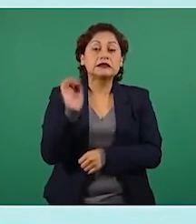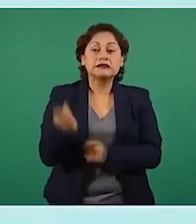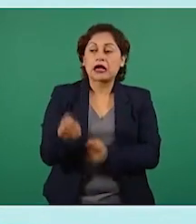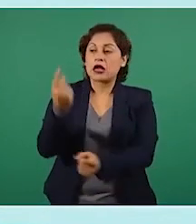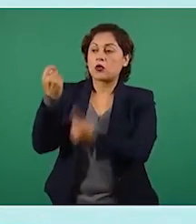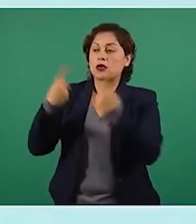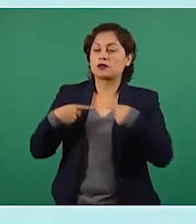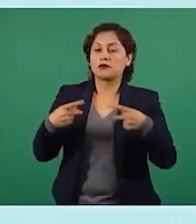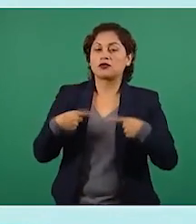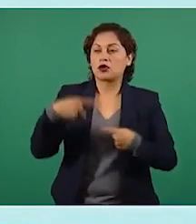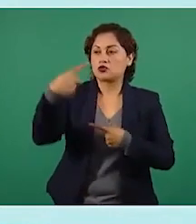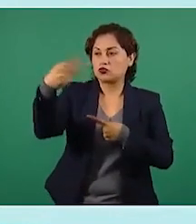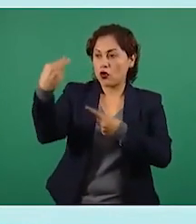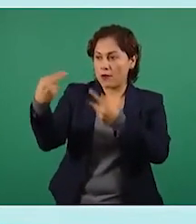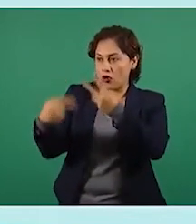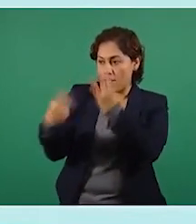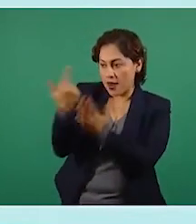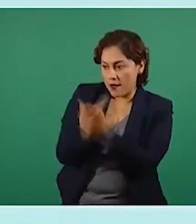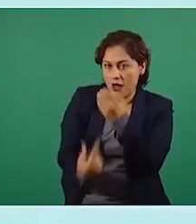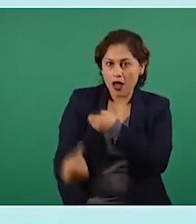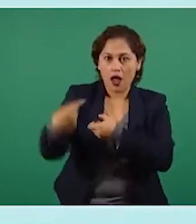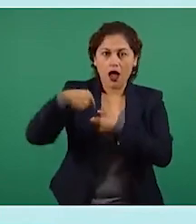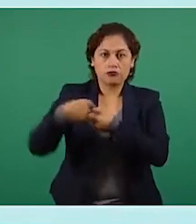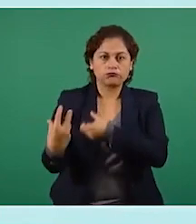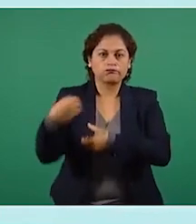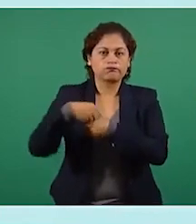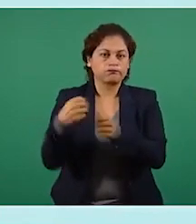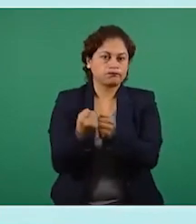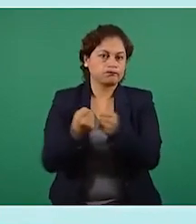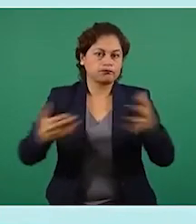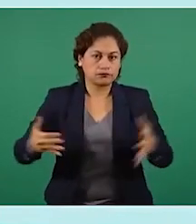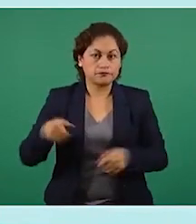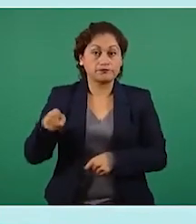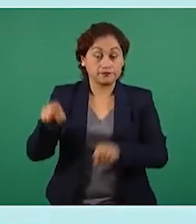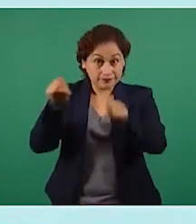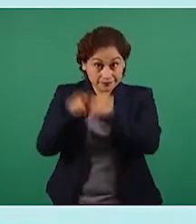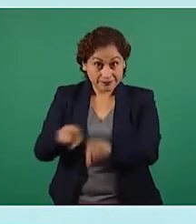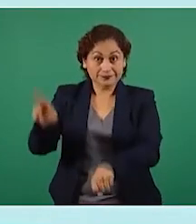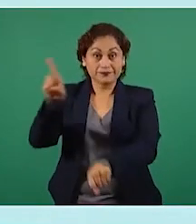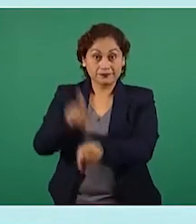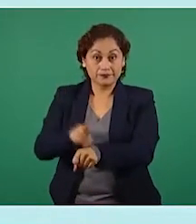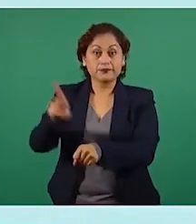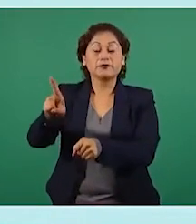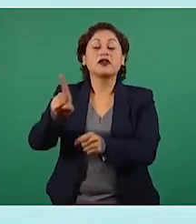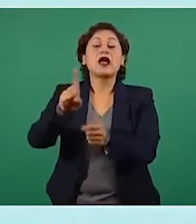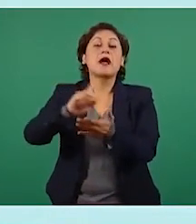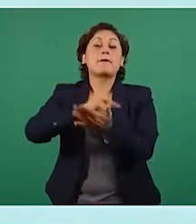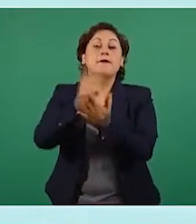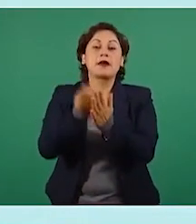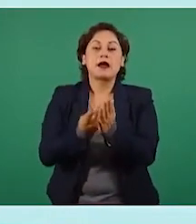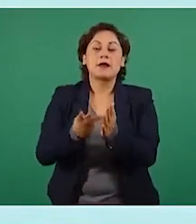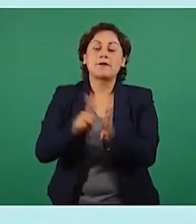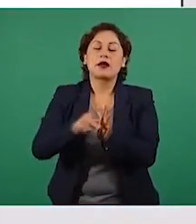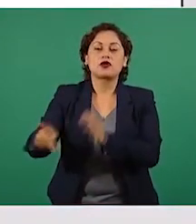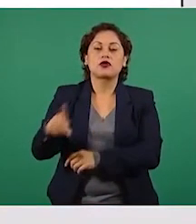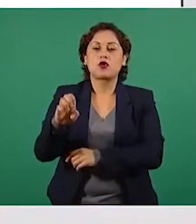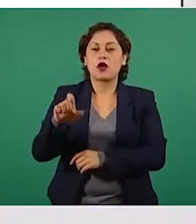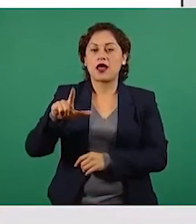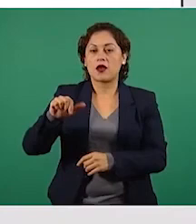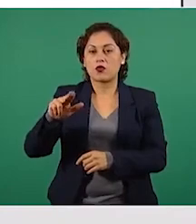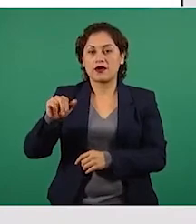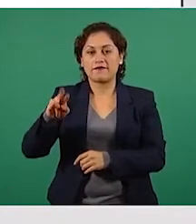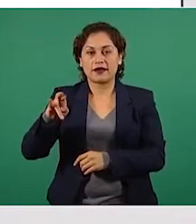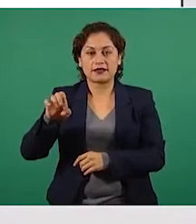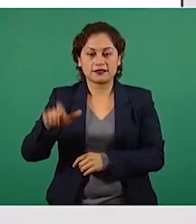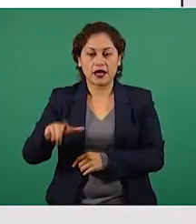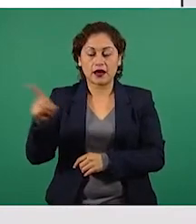inflar los patrones. El mismo día, Carlos Loret de Mola publica en su columna del Universal Echan a andar el programa